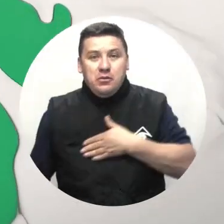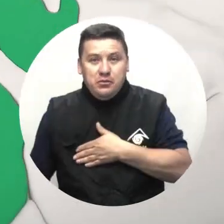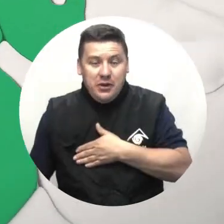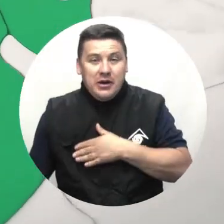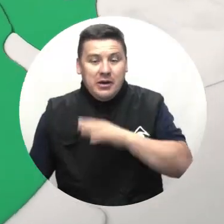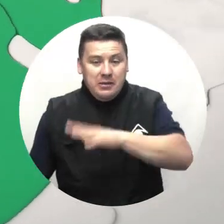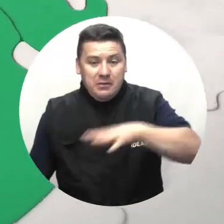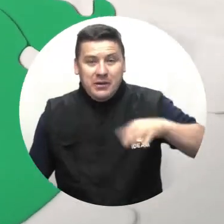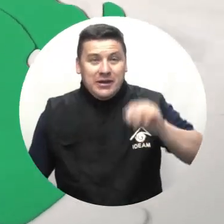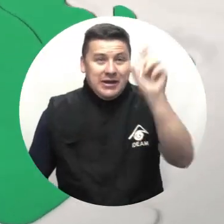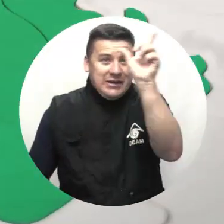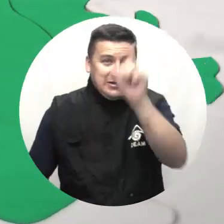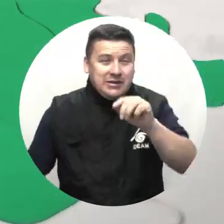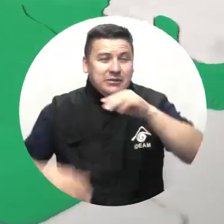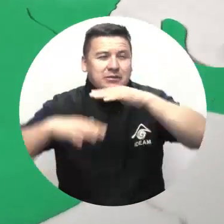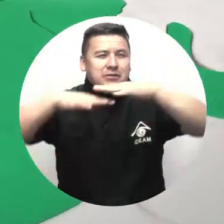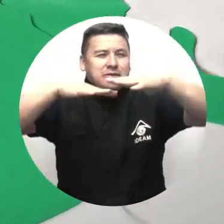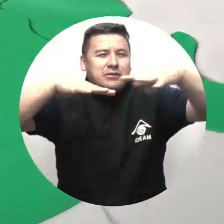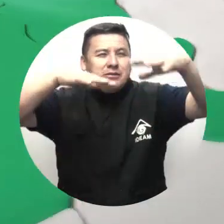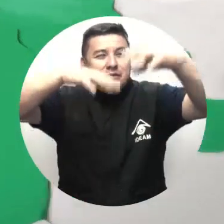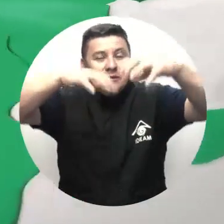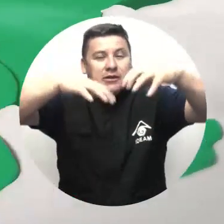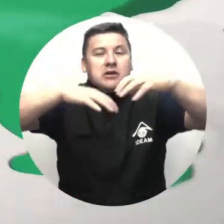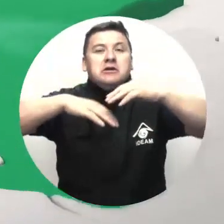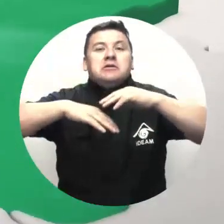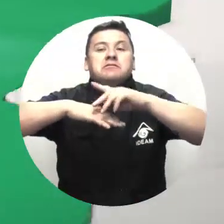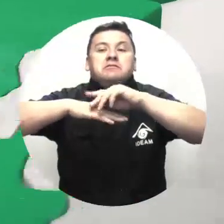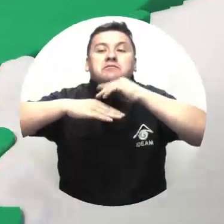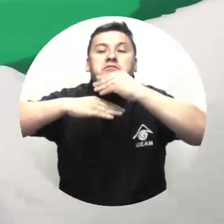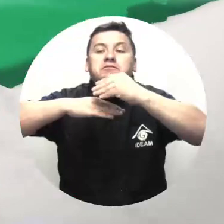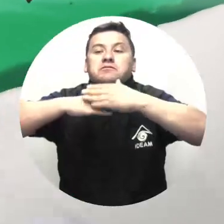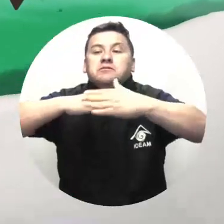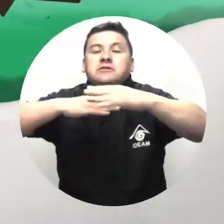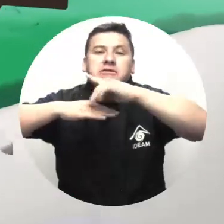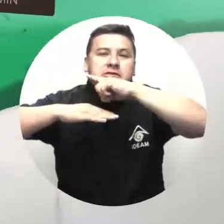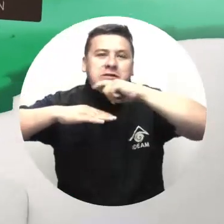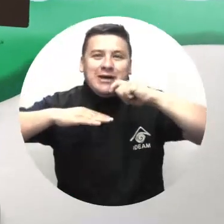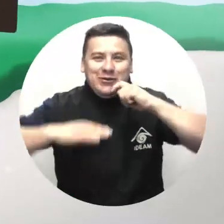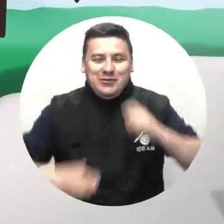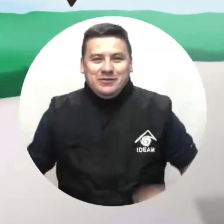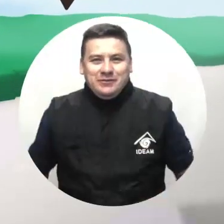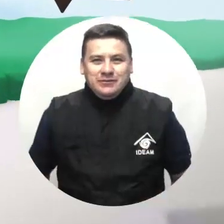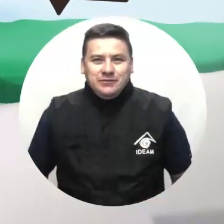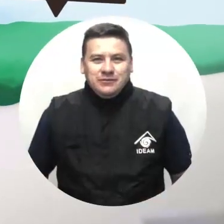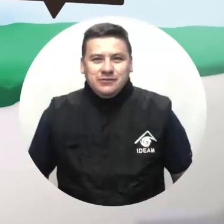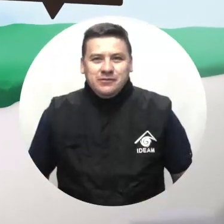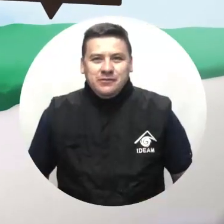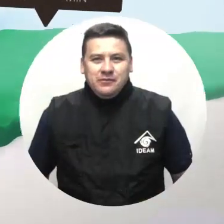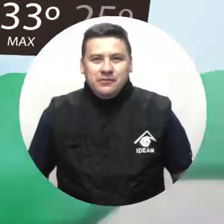Bolívar, Magdalena y Cesar En el resto de la región se espera tiempo seco y nubosidad variada